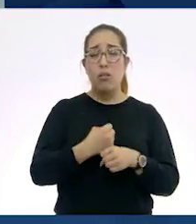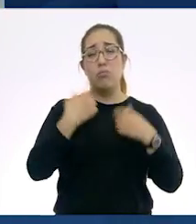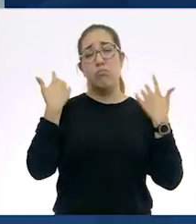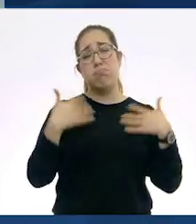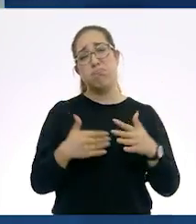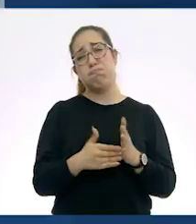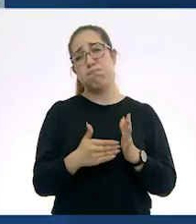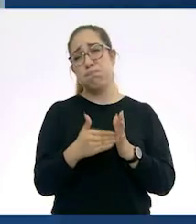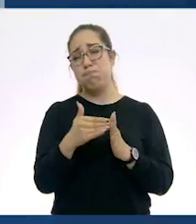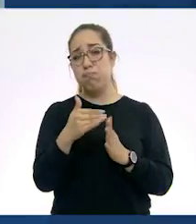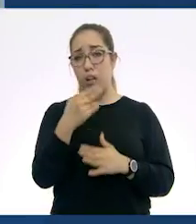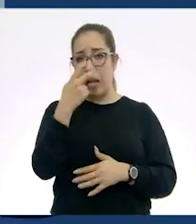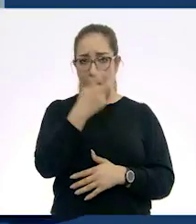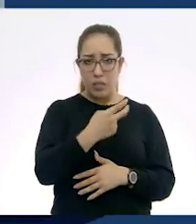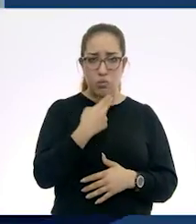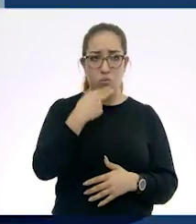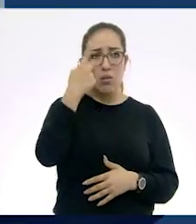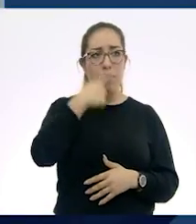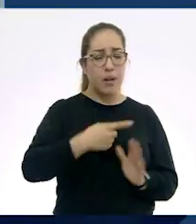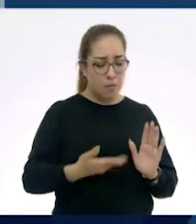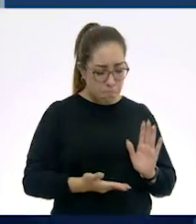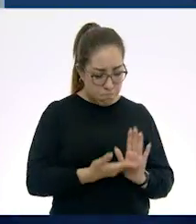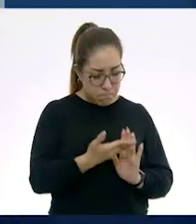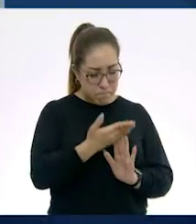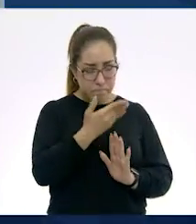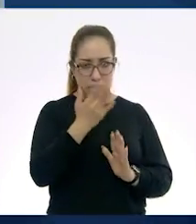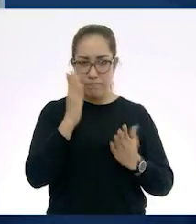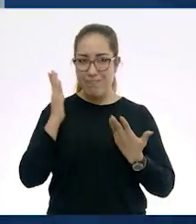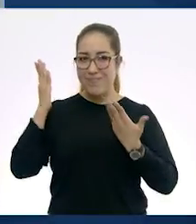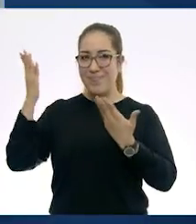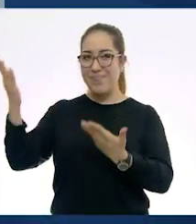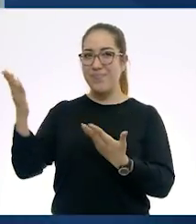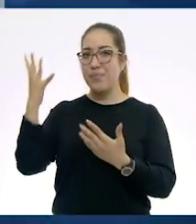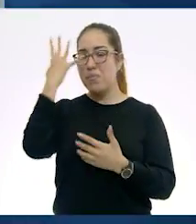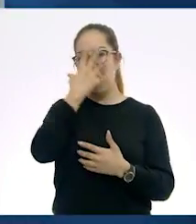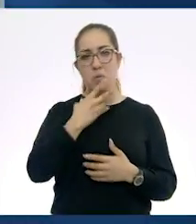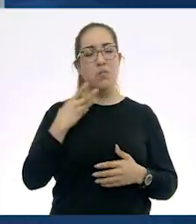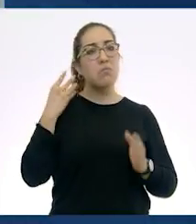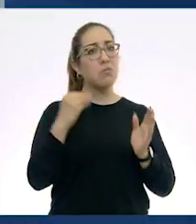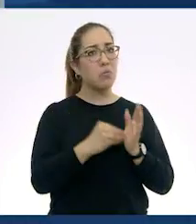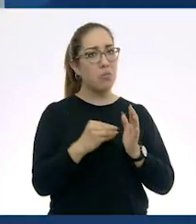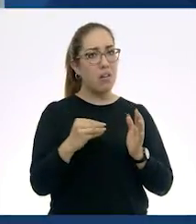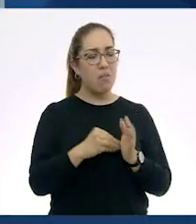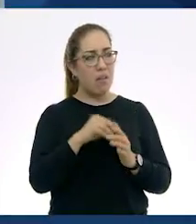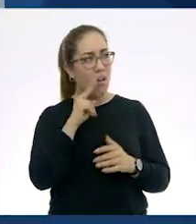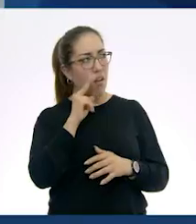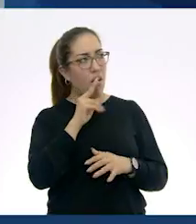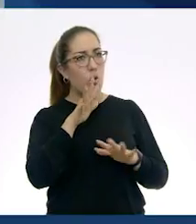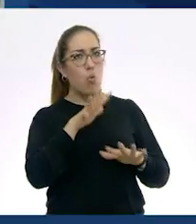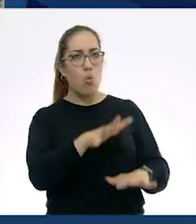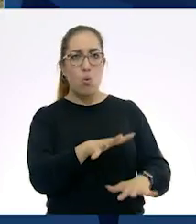paredes, hicieron murallas, que al día de hoy siguen siendo impresionantes.